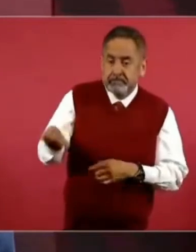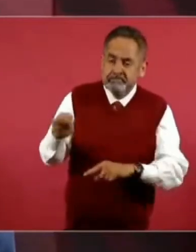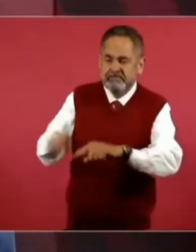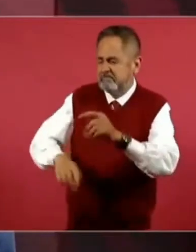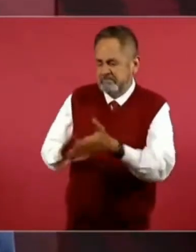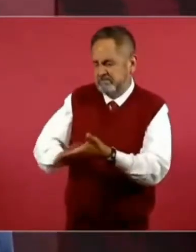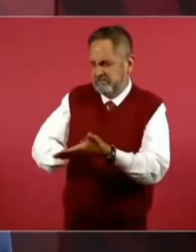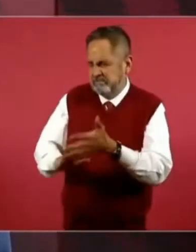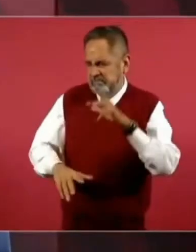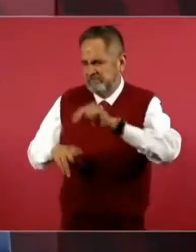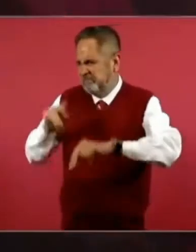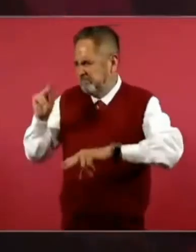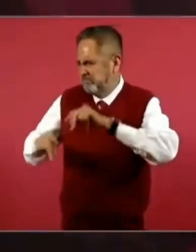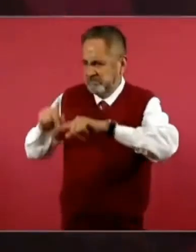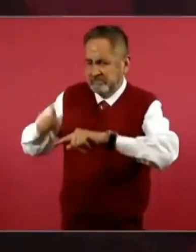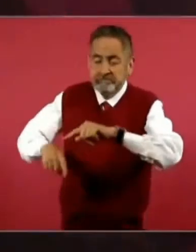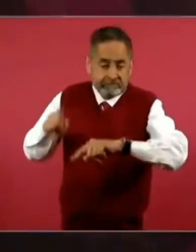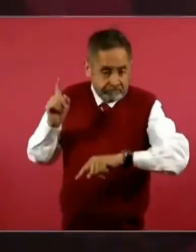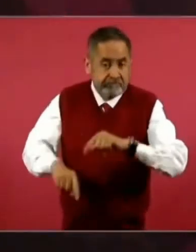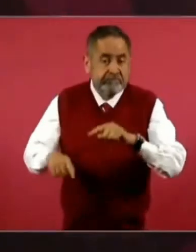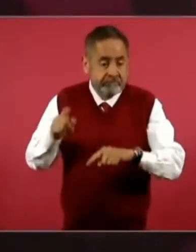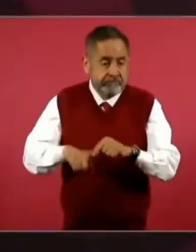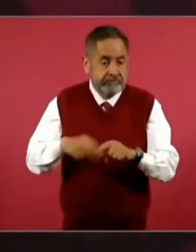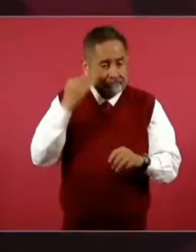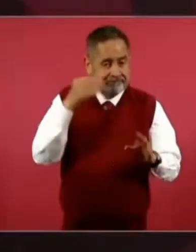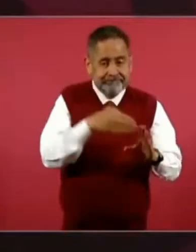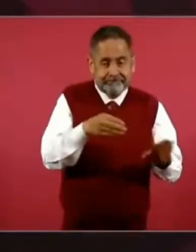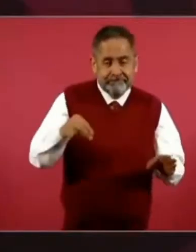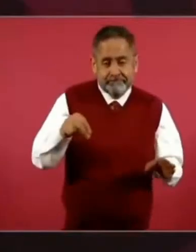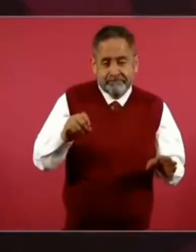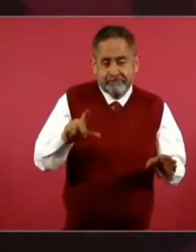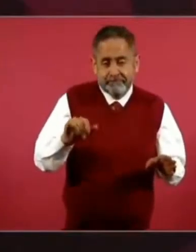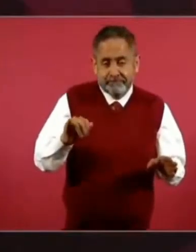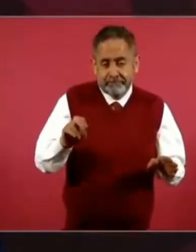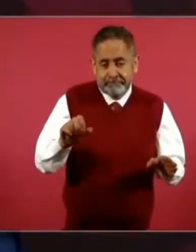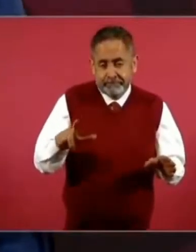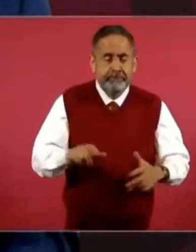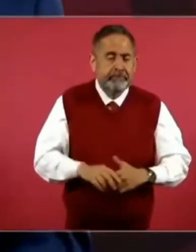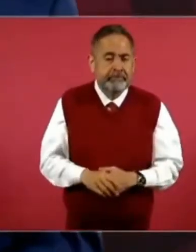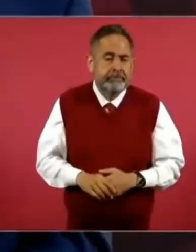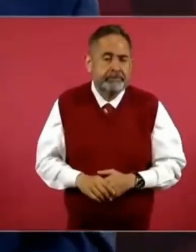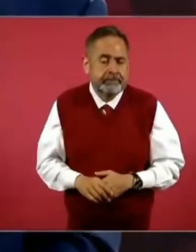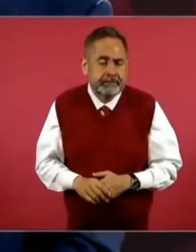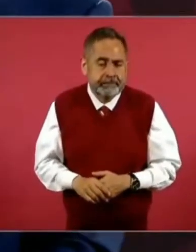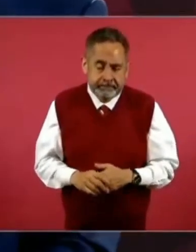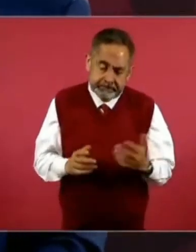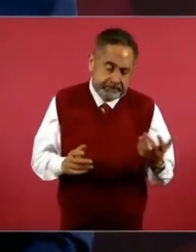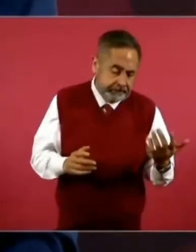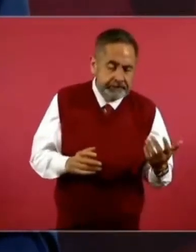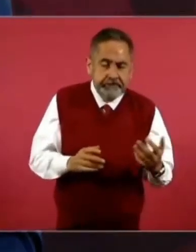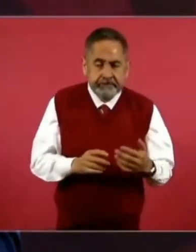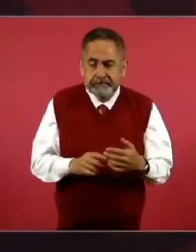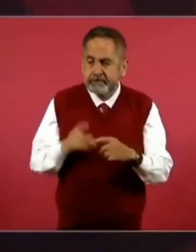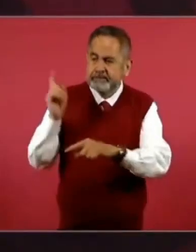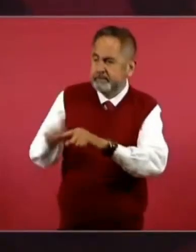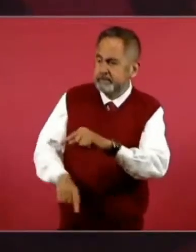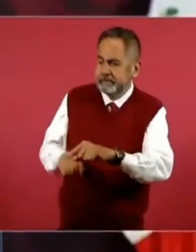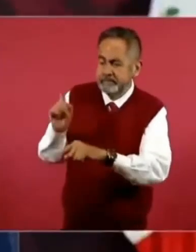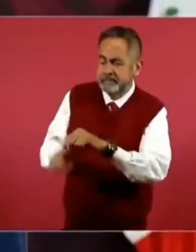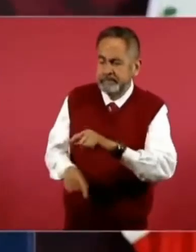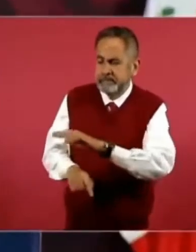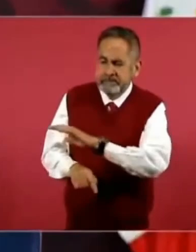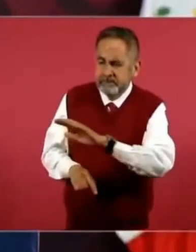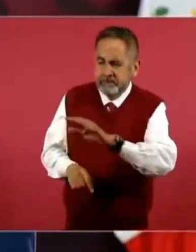para que no existiera